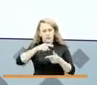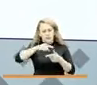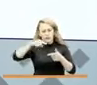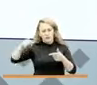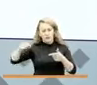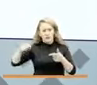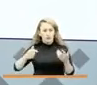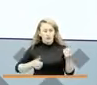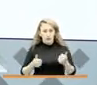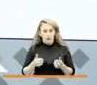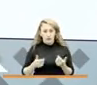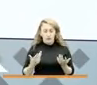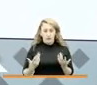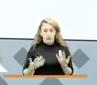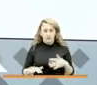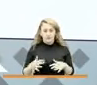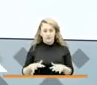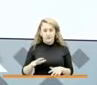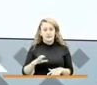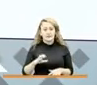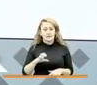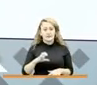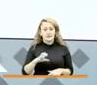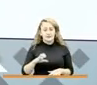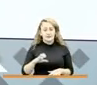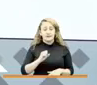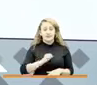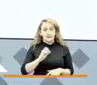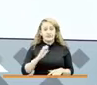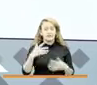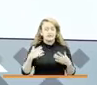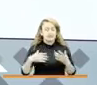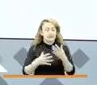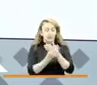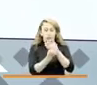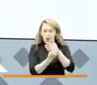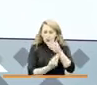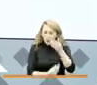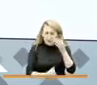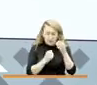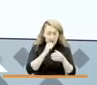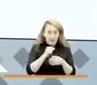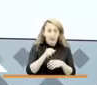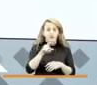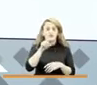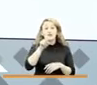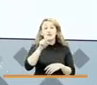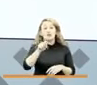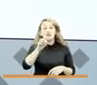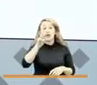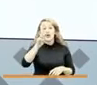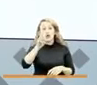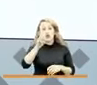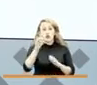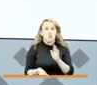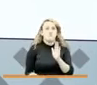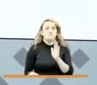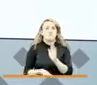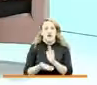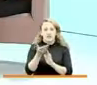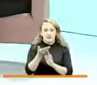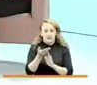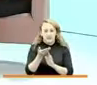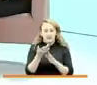la verdad dan tristeza, la pobreza monetaria creció 6.8 puntos porcentuales y la